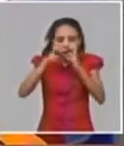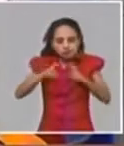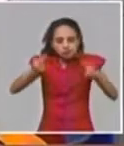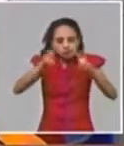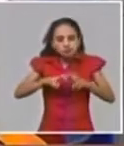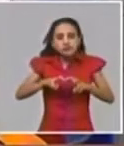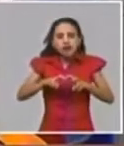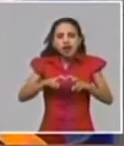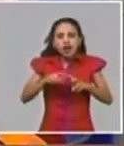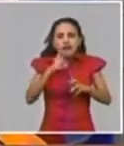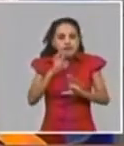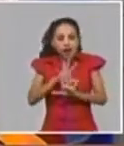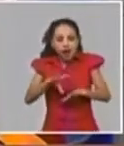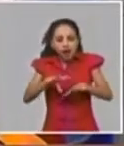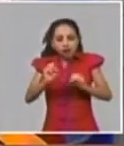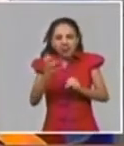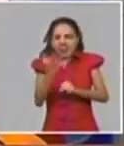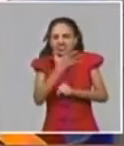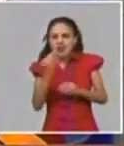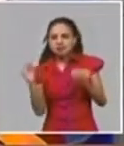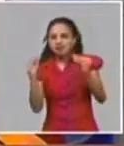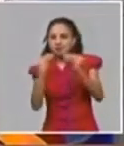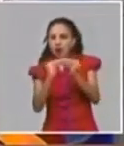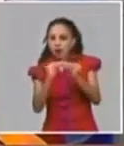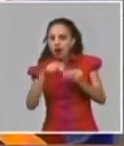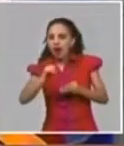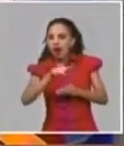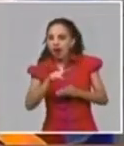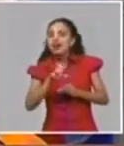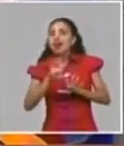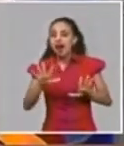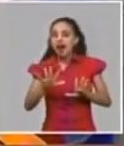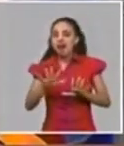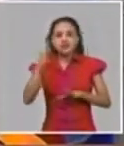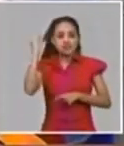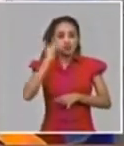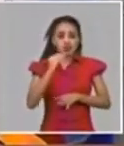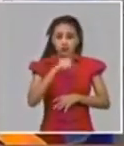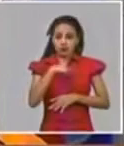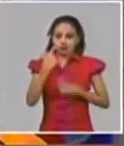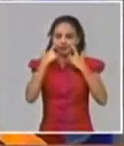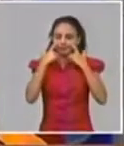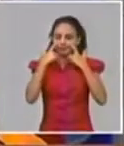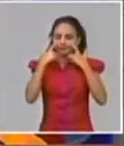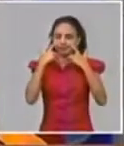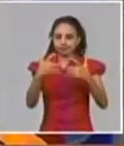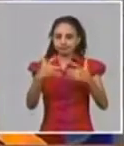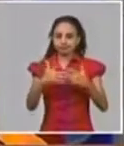posibles fuentes de infección que para nosotros es muy importante.